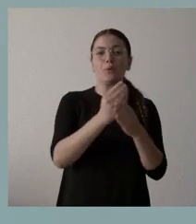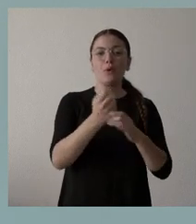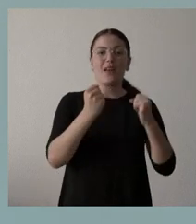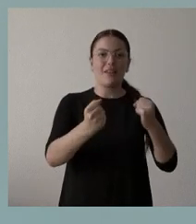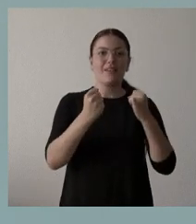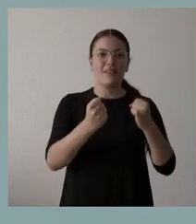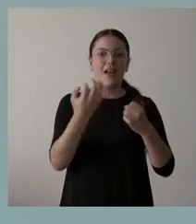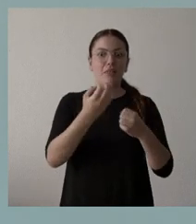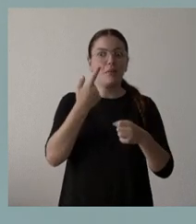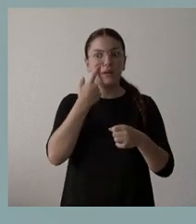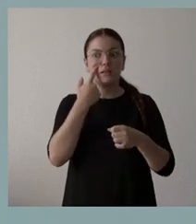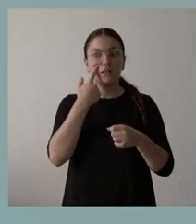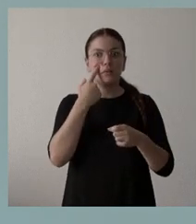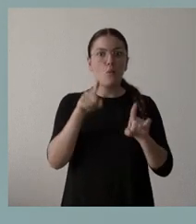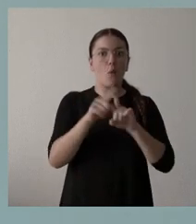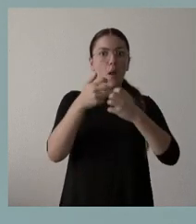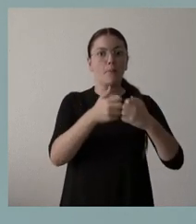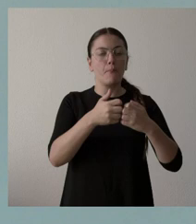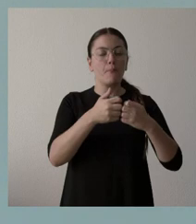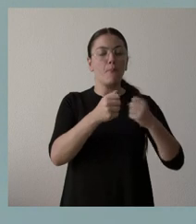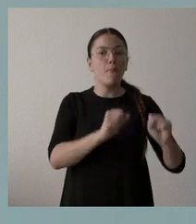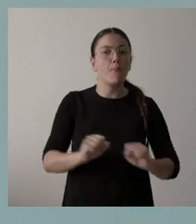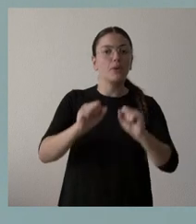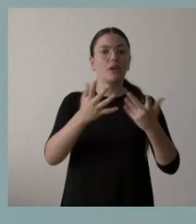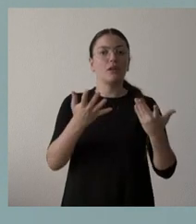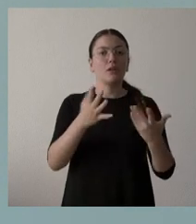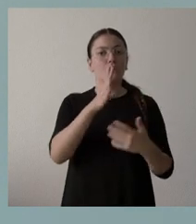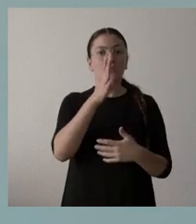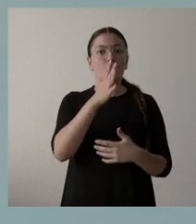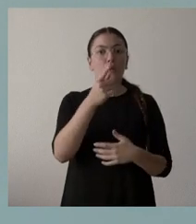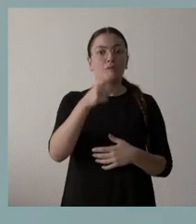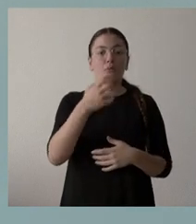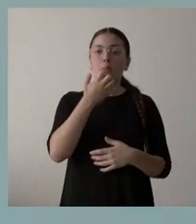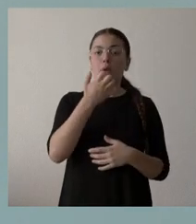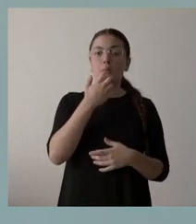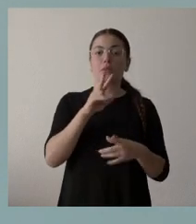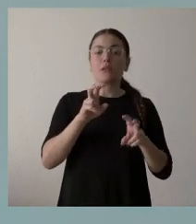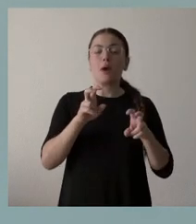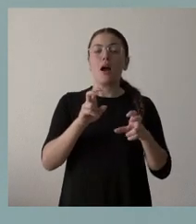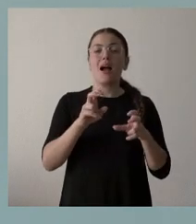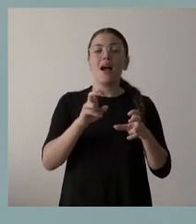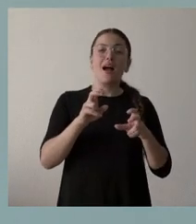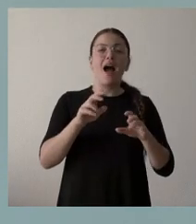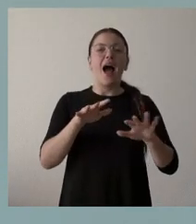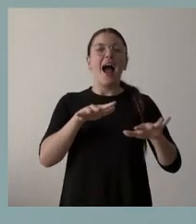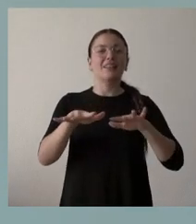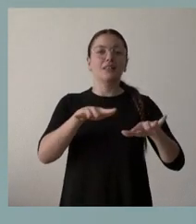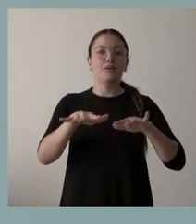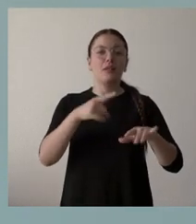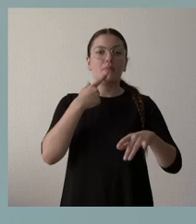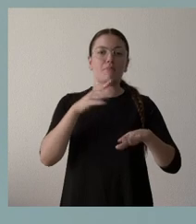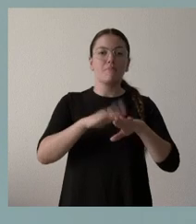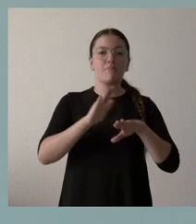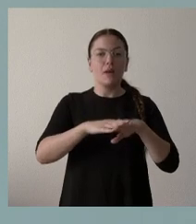del apoyo a determinadas actividades especialmente electrointensivas porque en esta idea que siempre se vende del